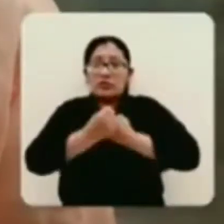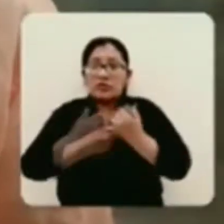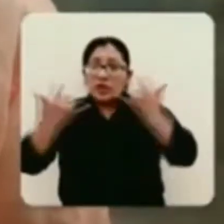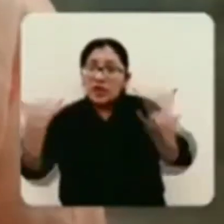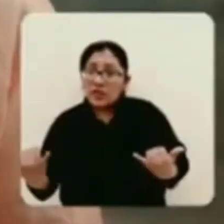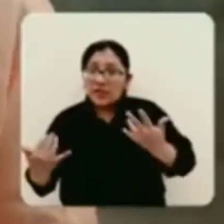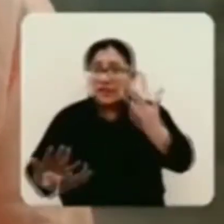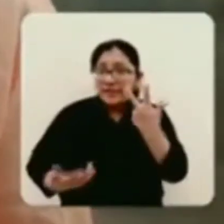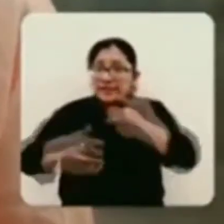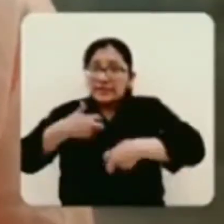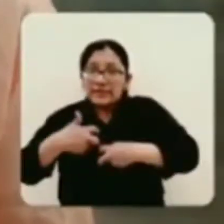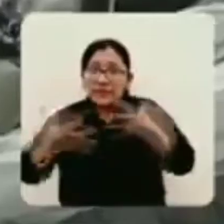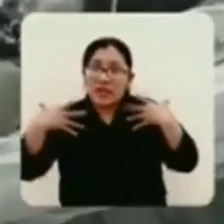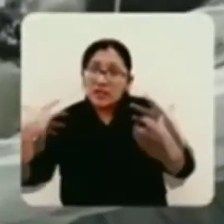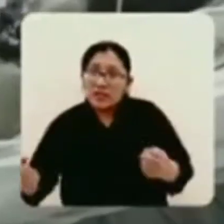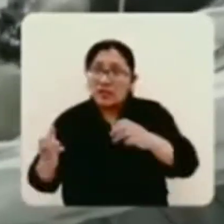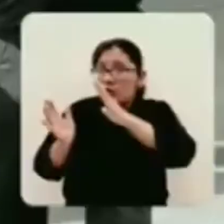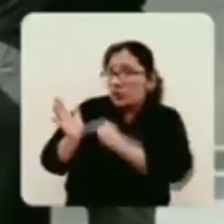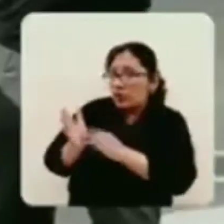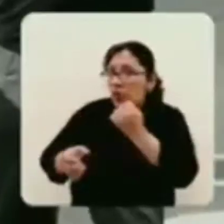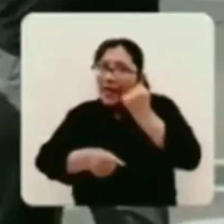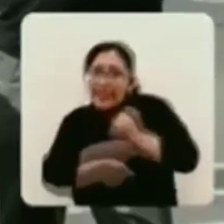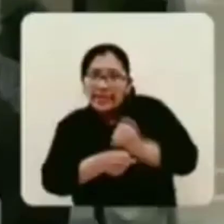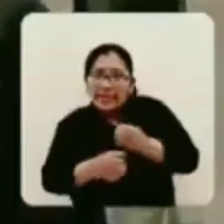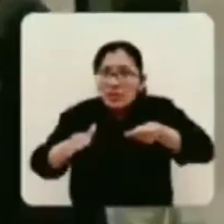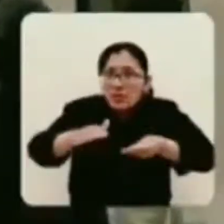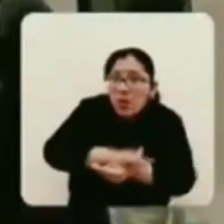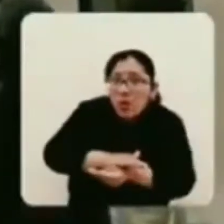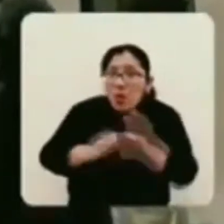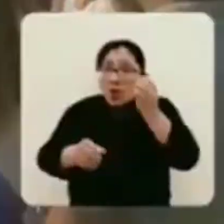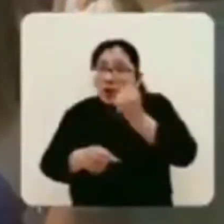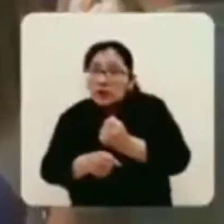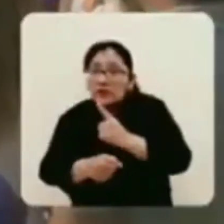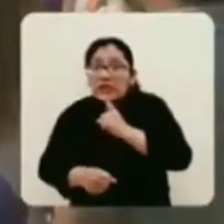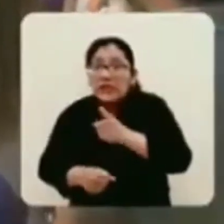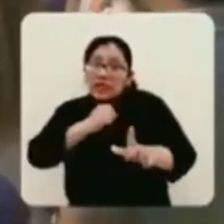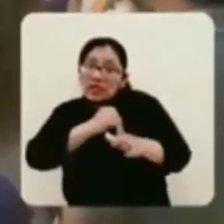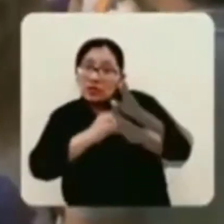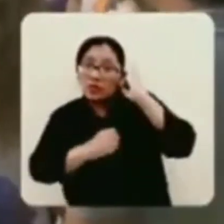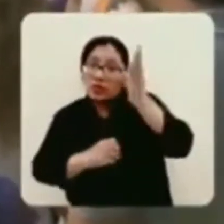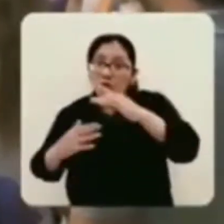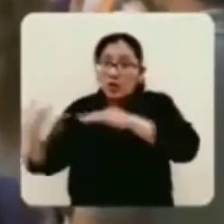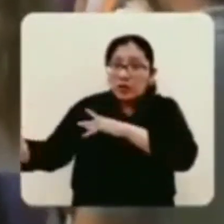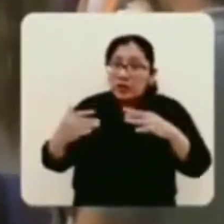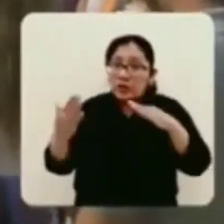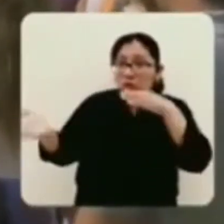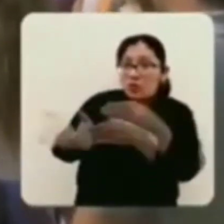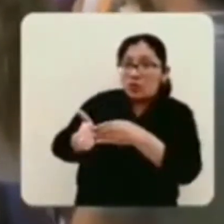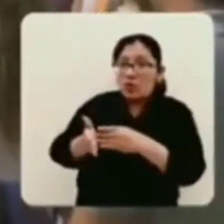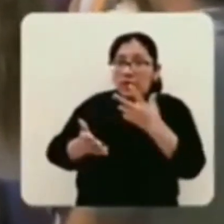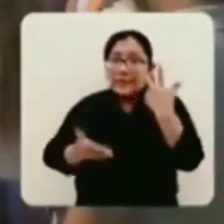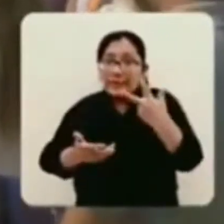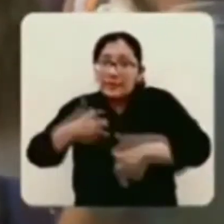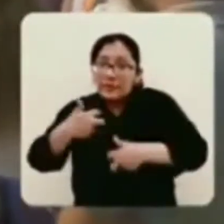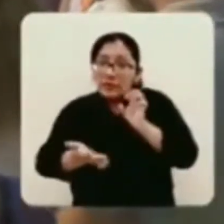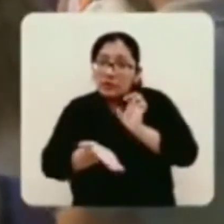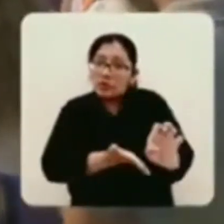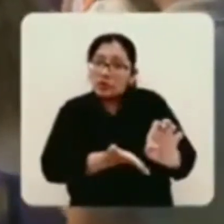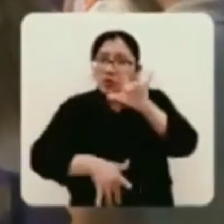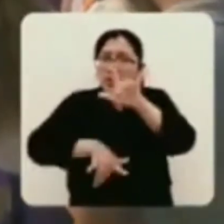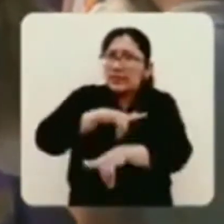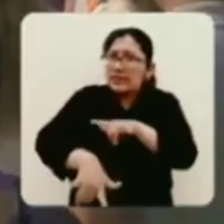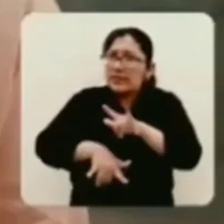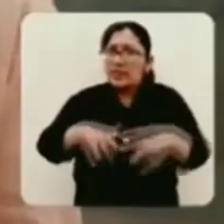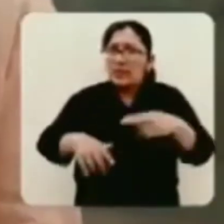Bolivia sufre hoy tres crisis. Salud, desempleo y corrupción. Es hora de un líder que luchará contra la triple crisis y